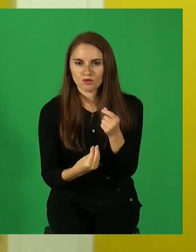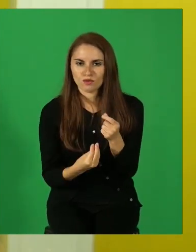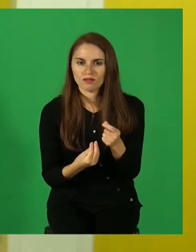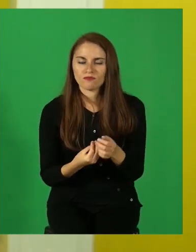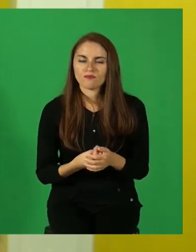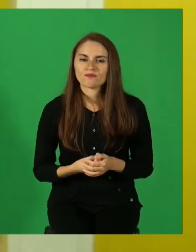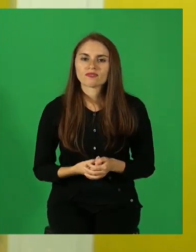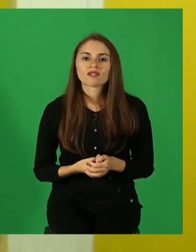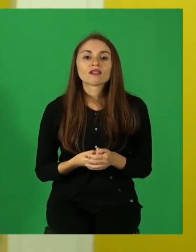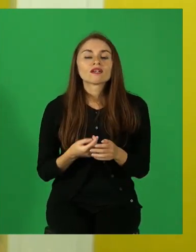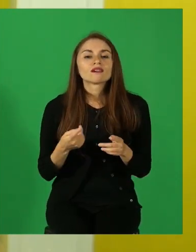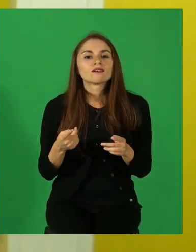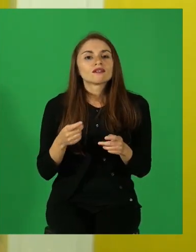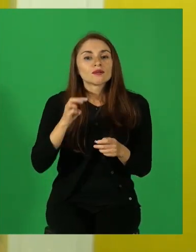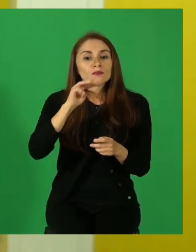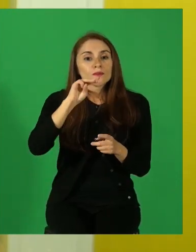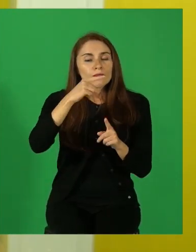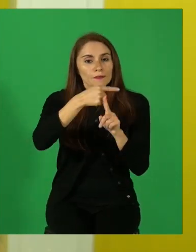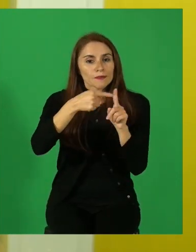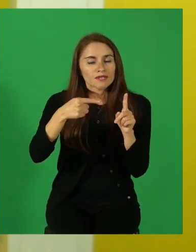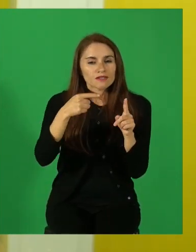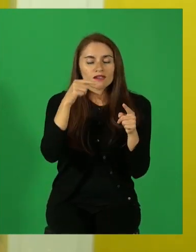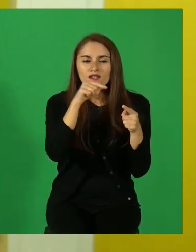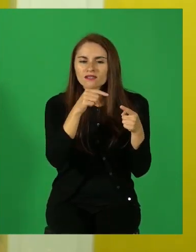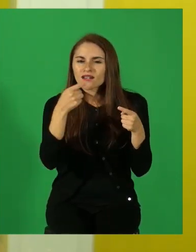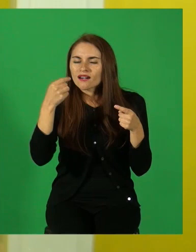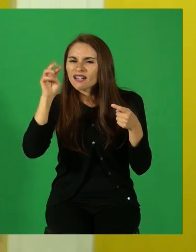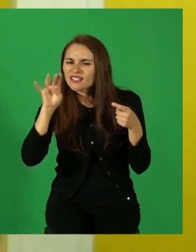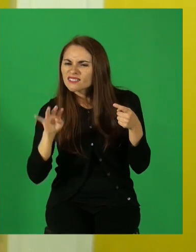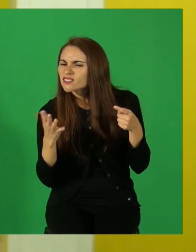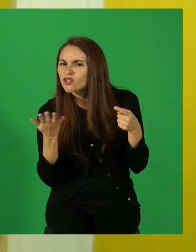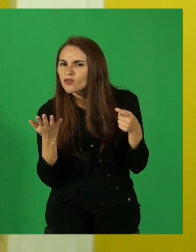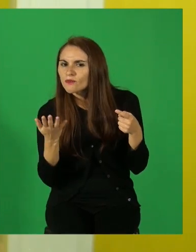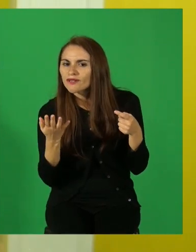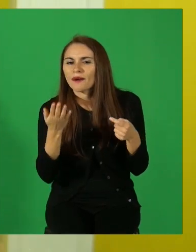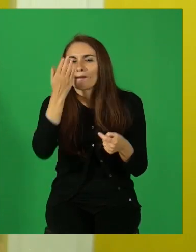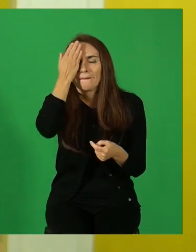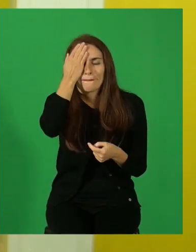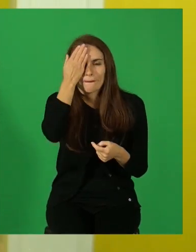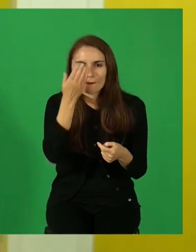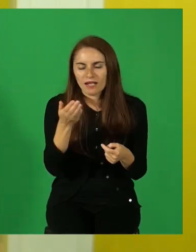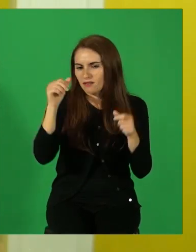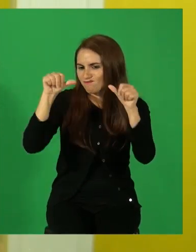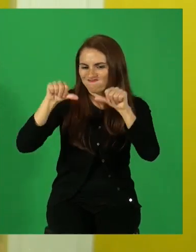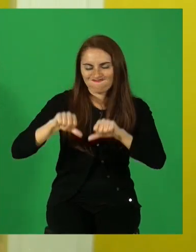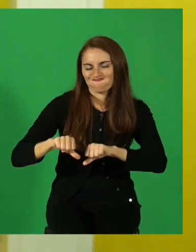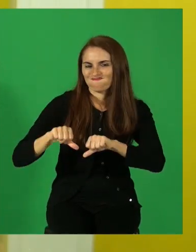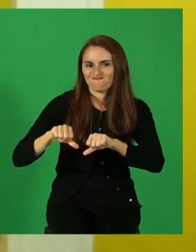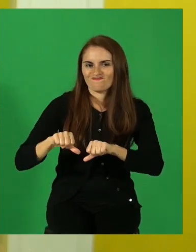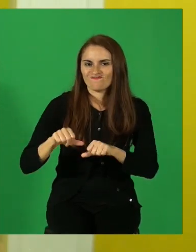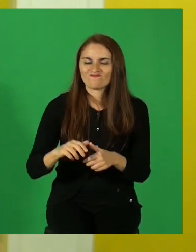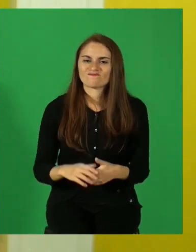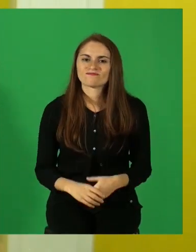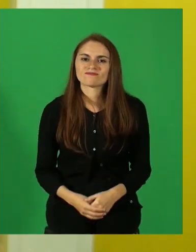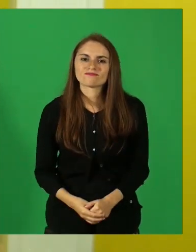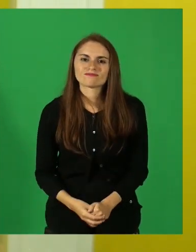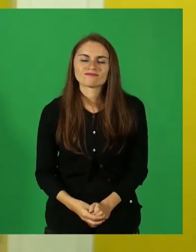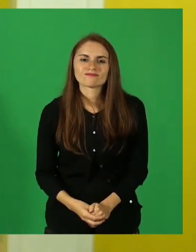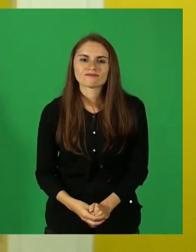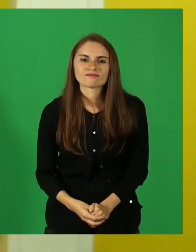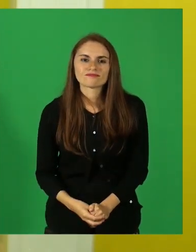Y a la madrastra, una sola característica. Ella es mala. La define la maldad.